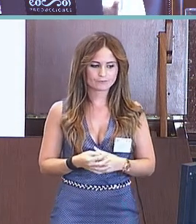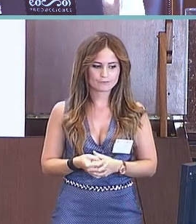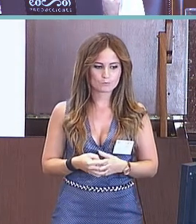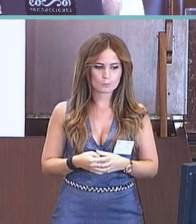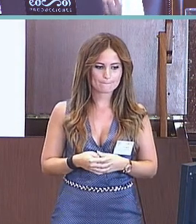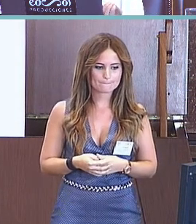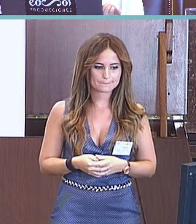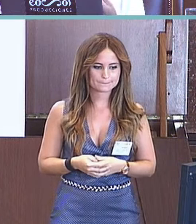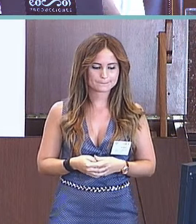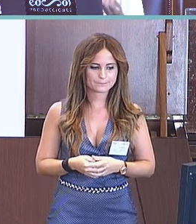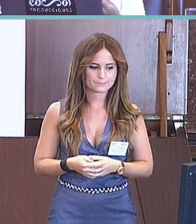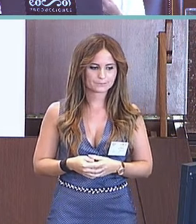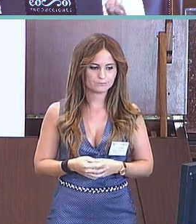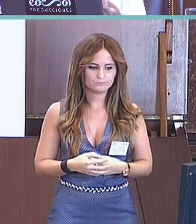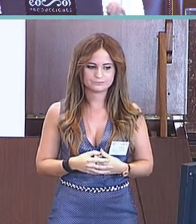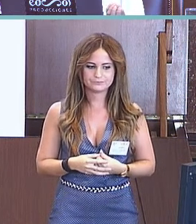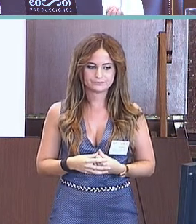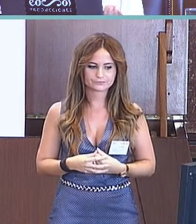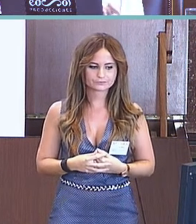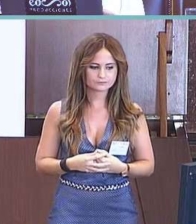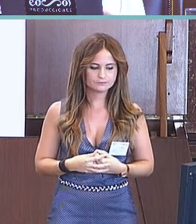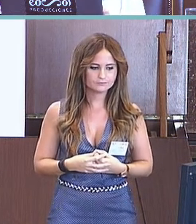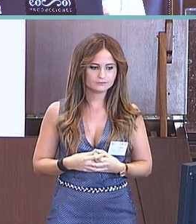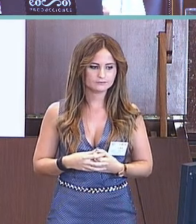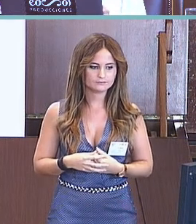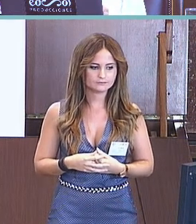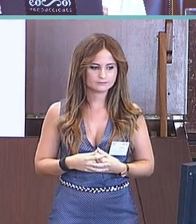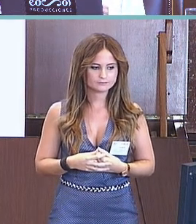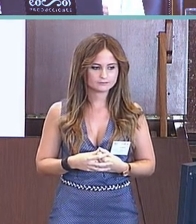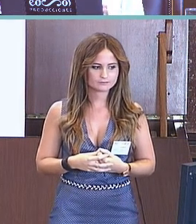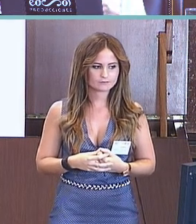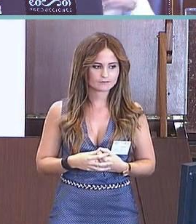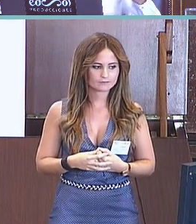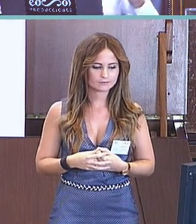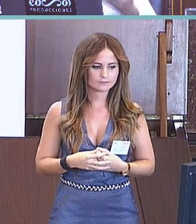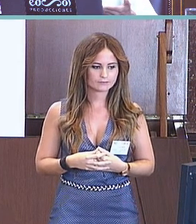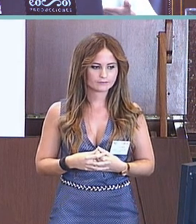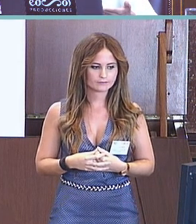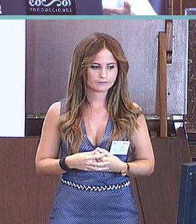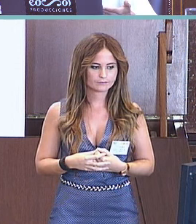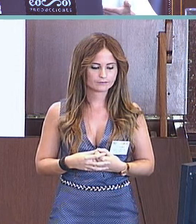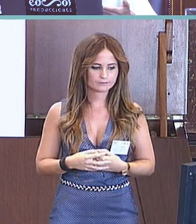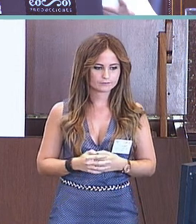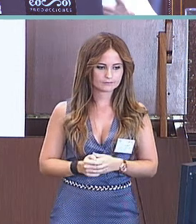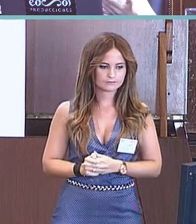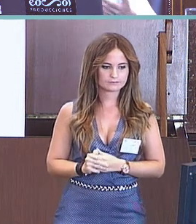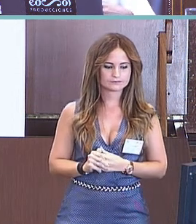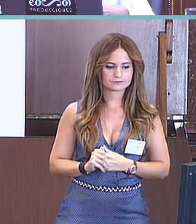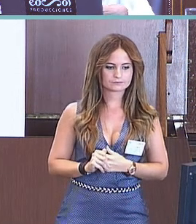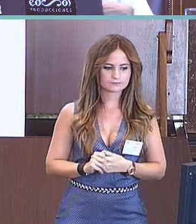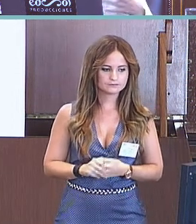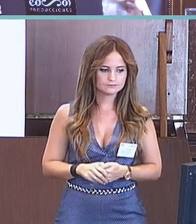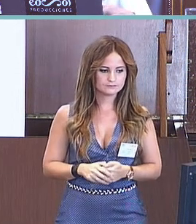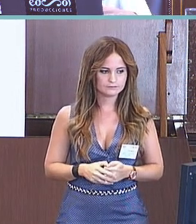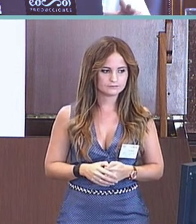percibir los cambios que se producen en el desarrollo. En cualquier caso, en ambos estudios lo que se